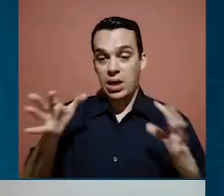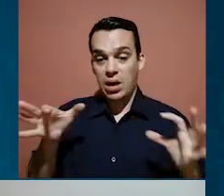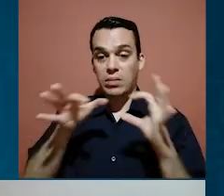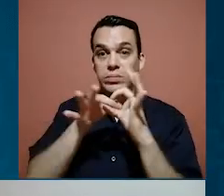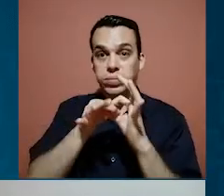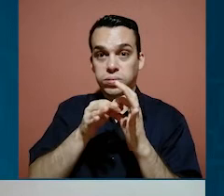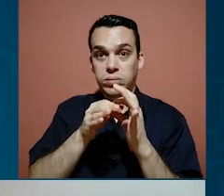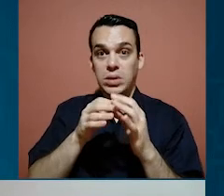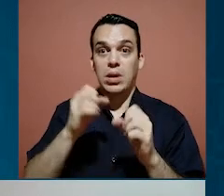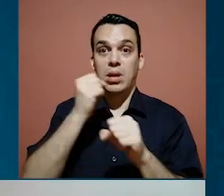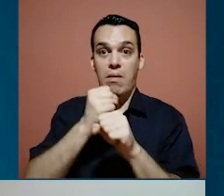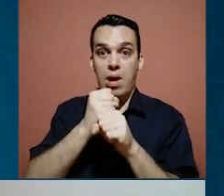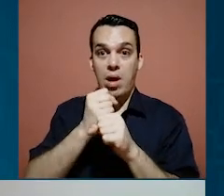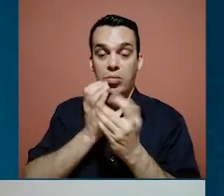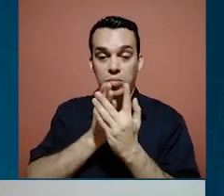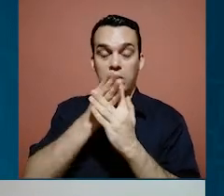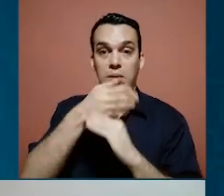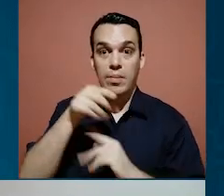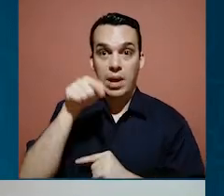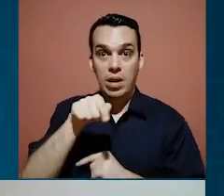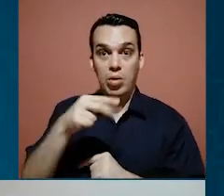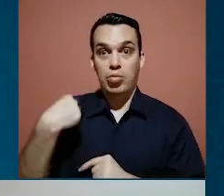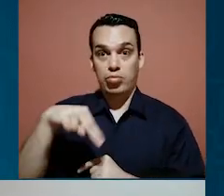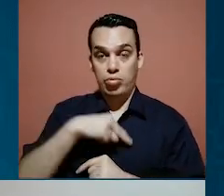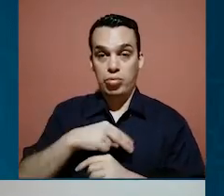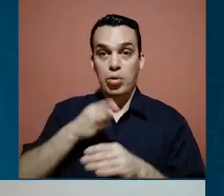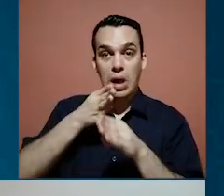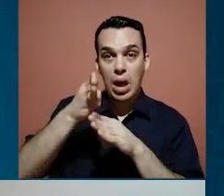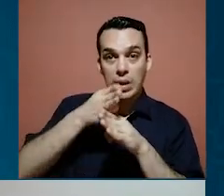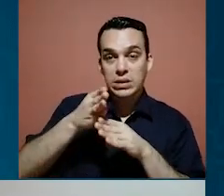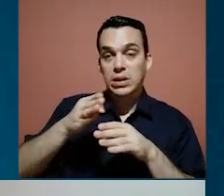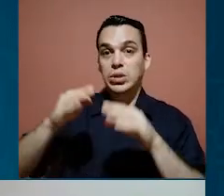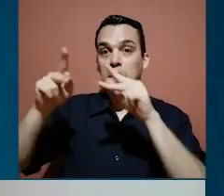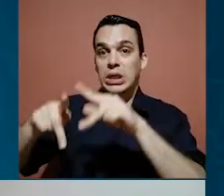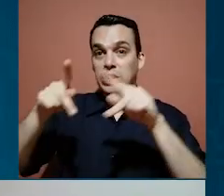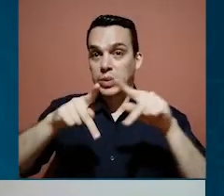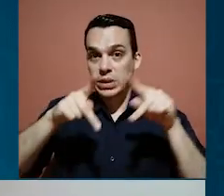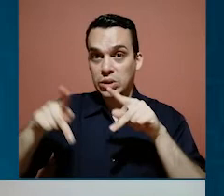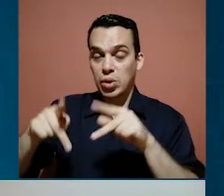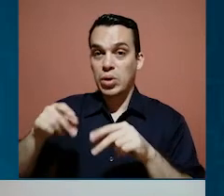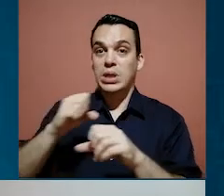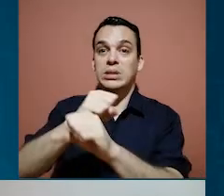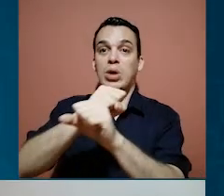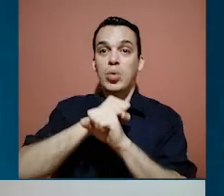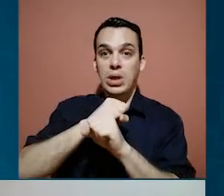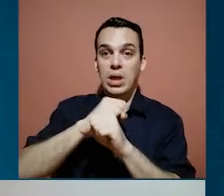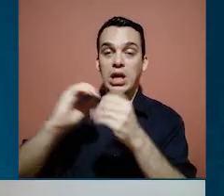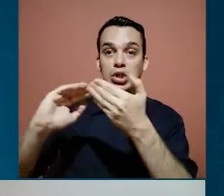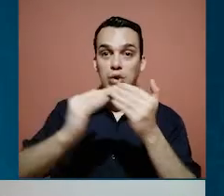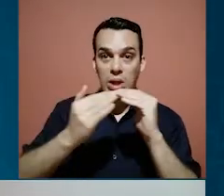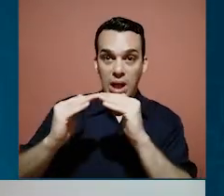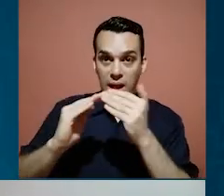conseguir trabajo, ¿verdad?, como lo mencioné antes, capacitación a ciudadanos, damos seguridad